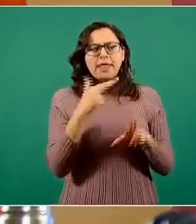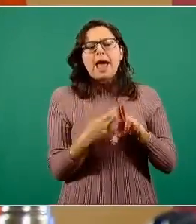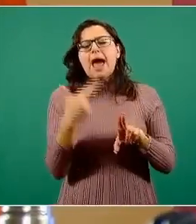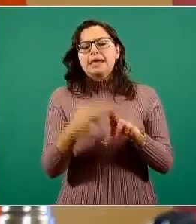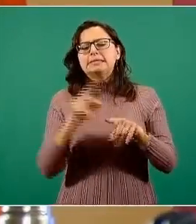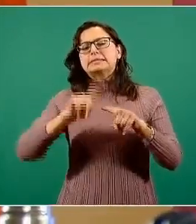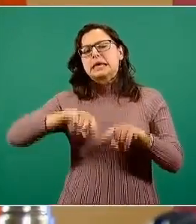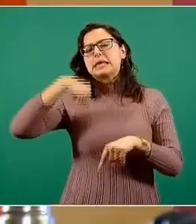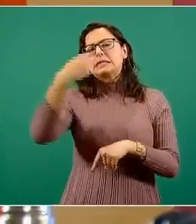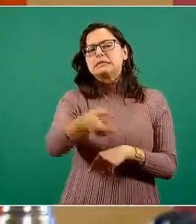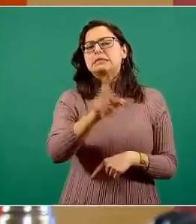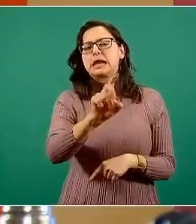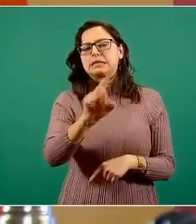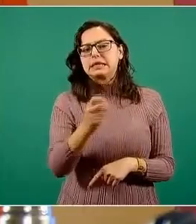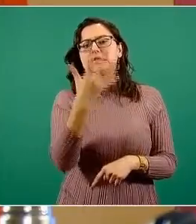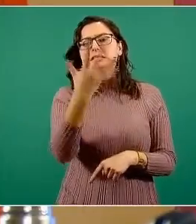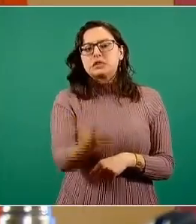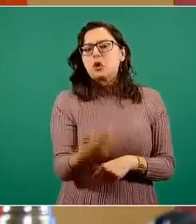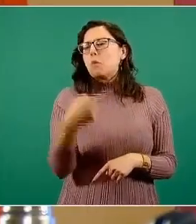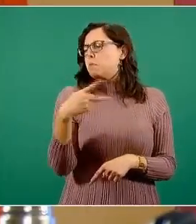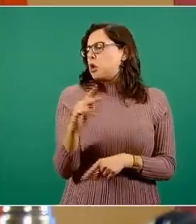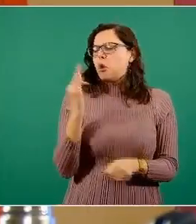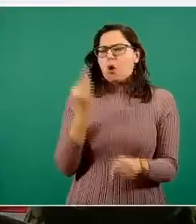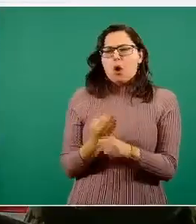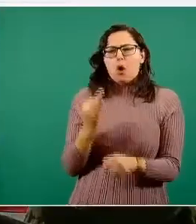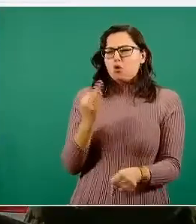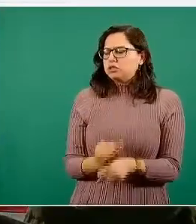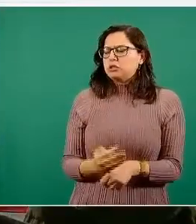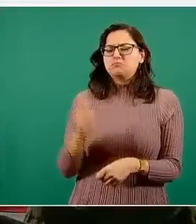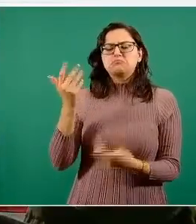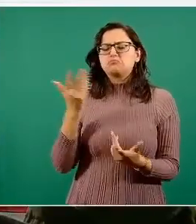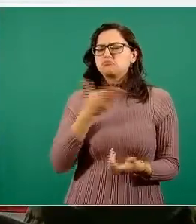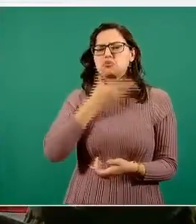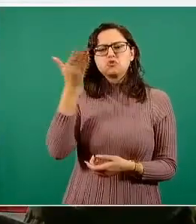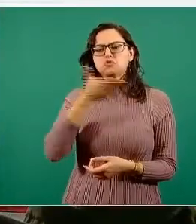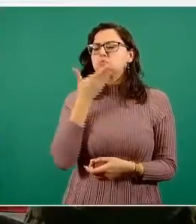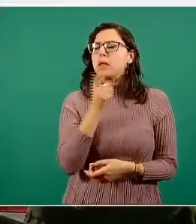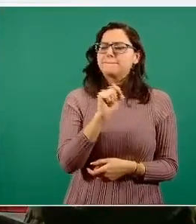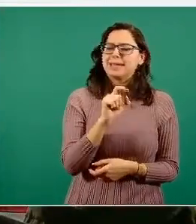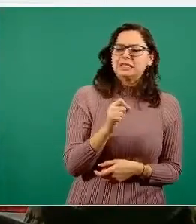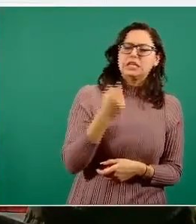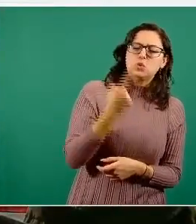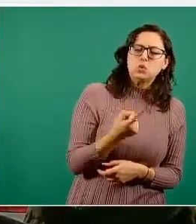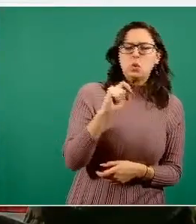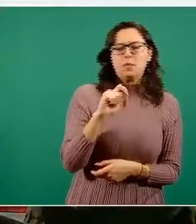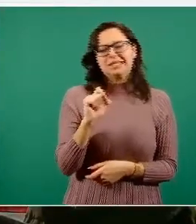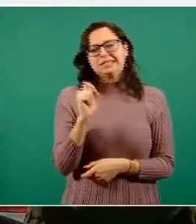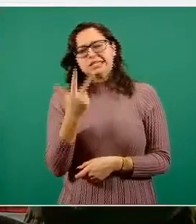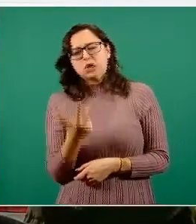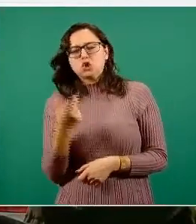punto y la estamos aplicando entre el día 21 y el día 28. La siguiente, por favor.